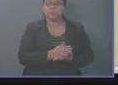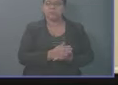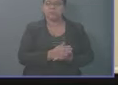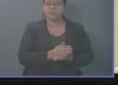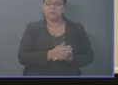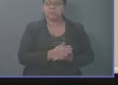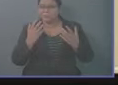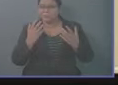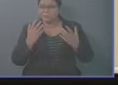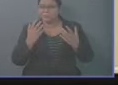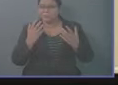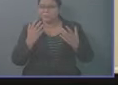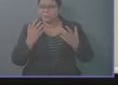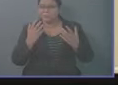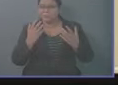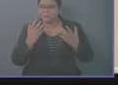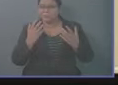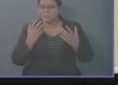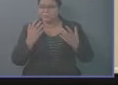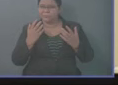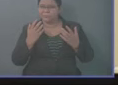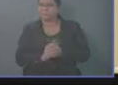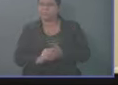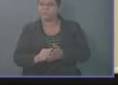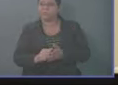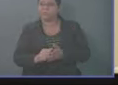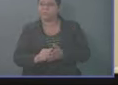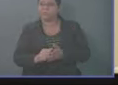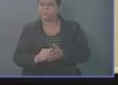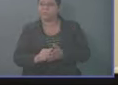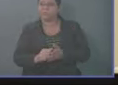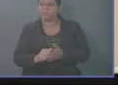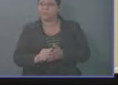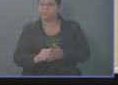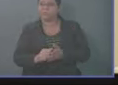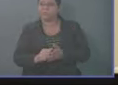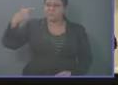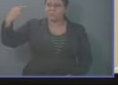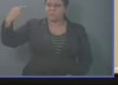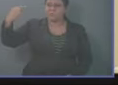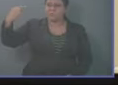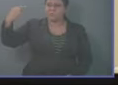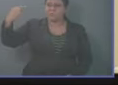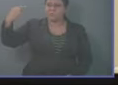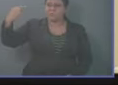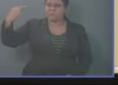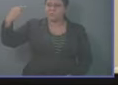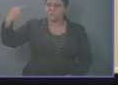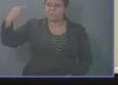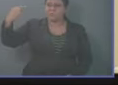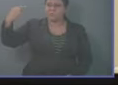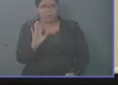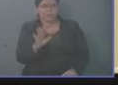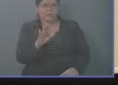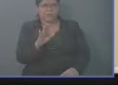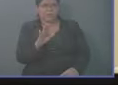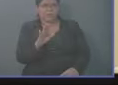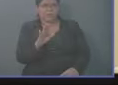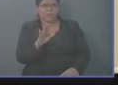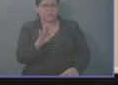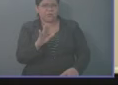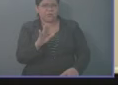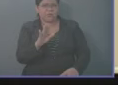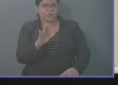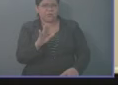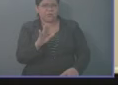la cantidad de amenazas a muerte directas que estoy recibiendo. No sé a quién estoy incomodando. No vaya